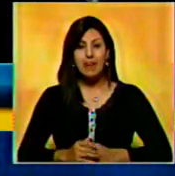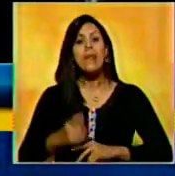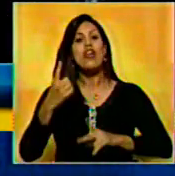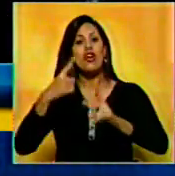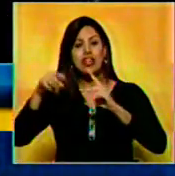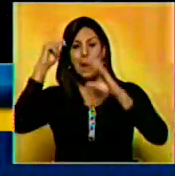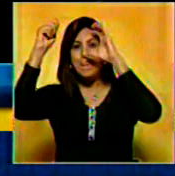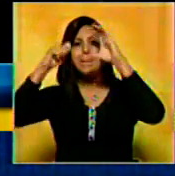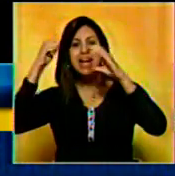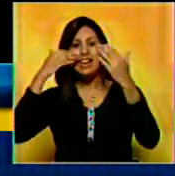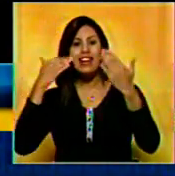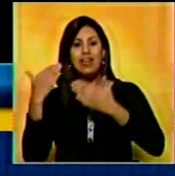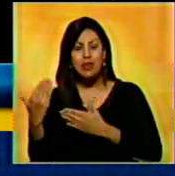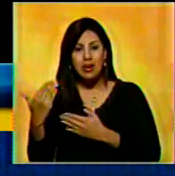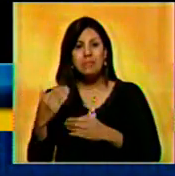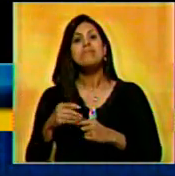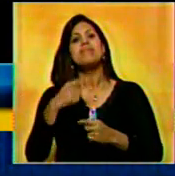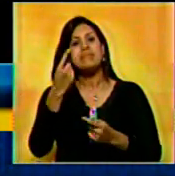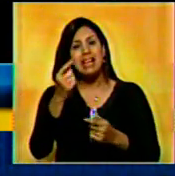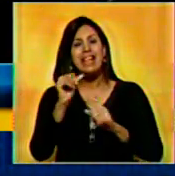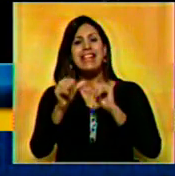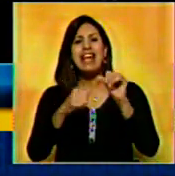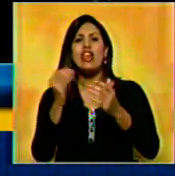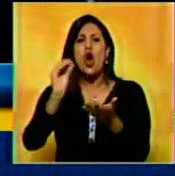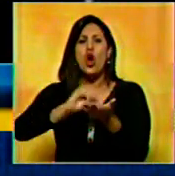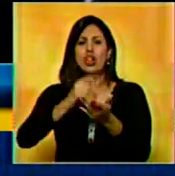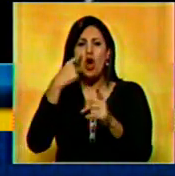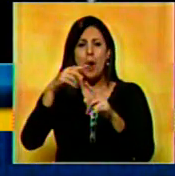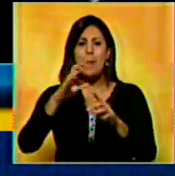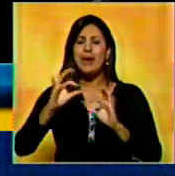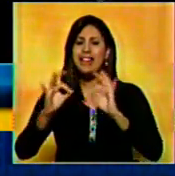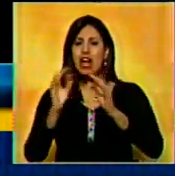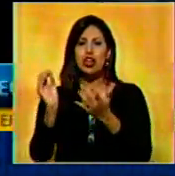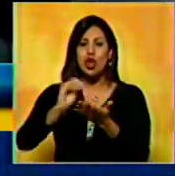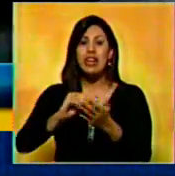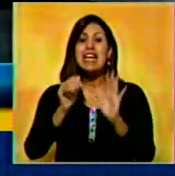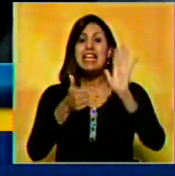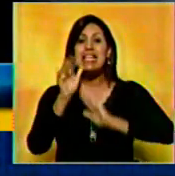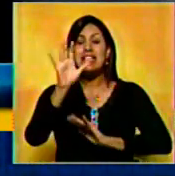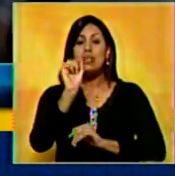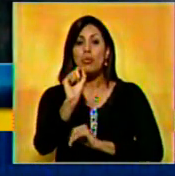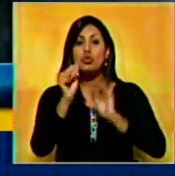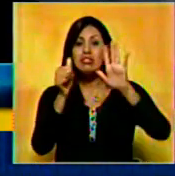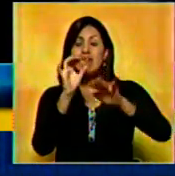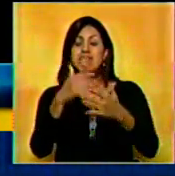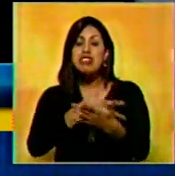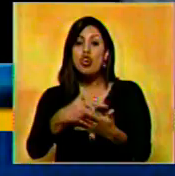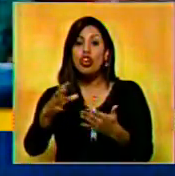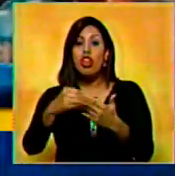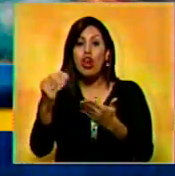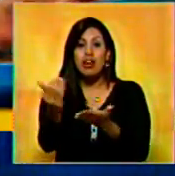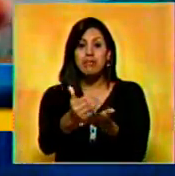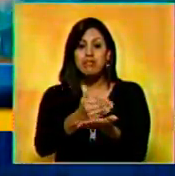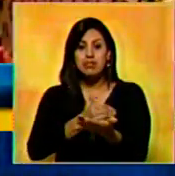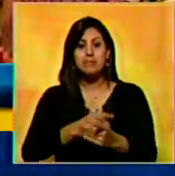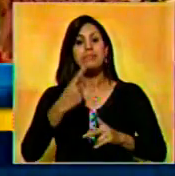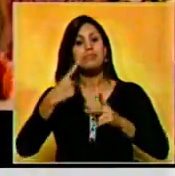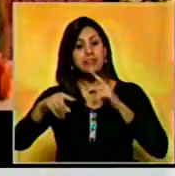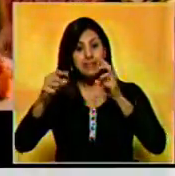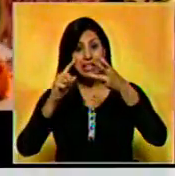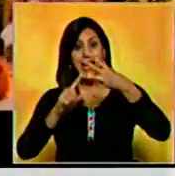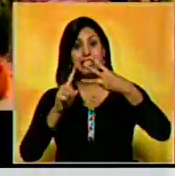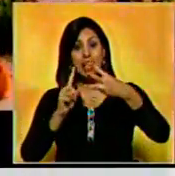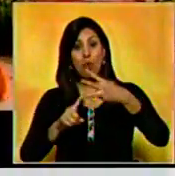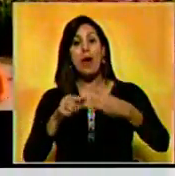Jack Richard, dirigida por Christopher McGuire, que marca el retorno de Tom Cruise a la gran pantalla, ganó 15.6 millones de dólares. Mientras que en el